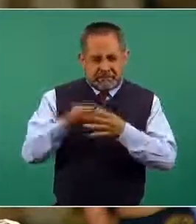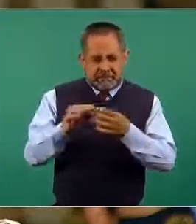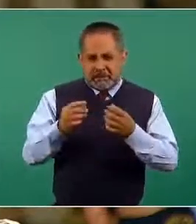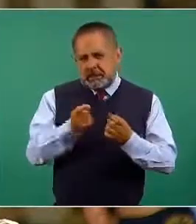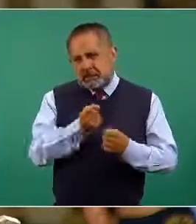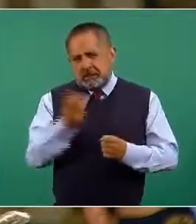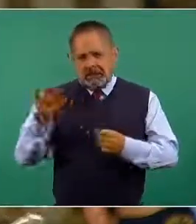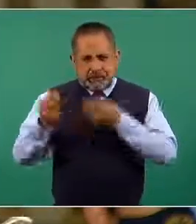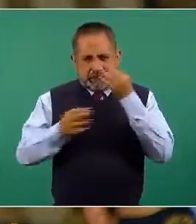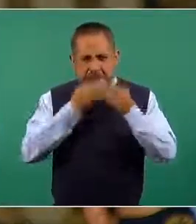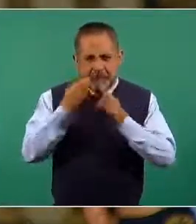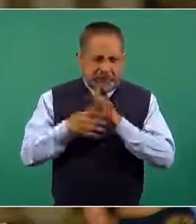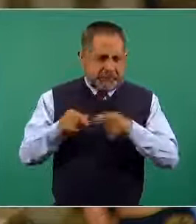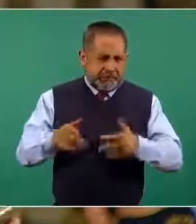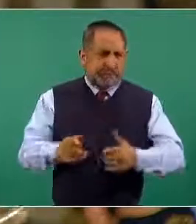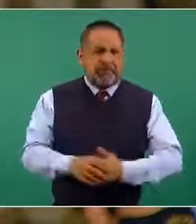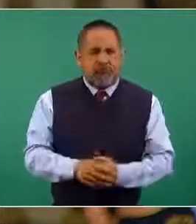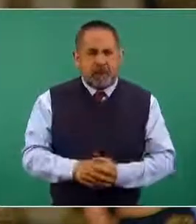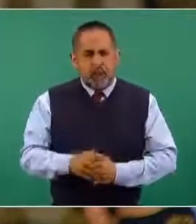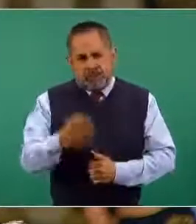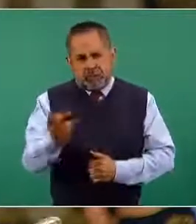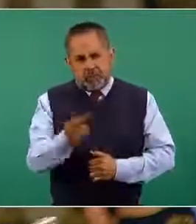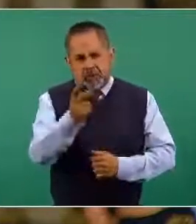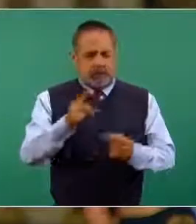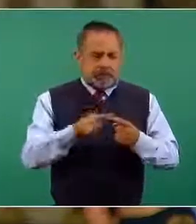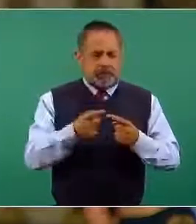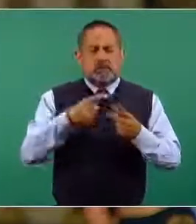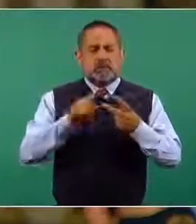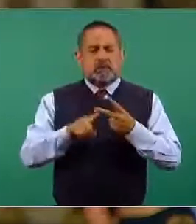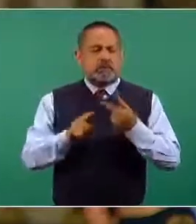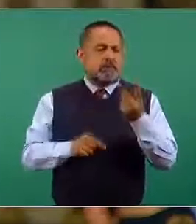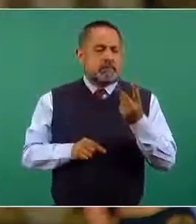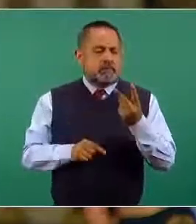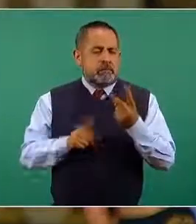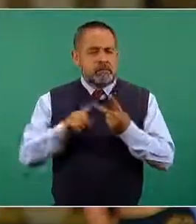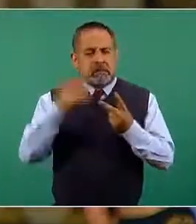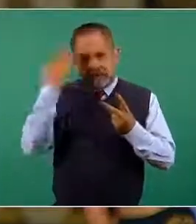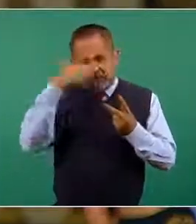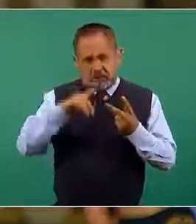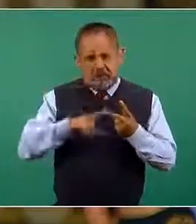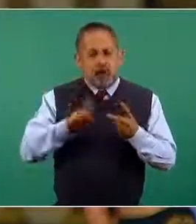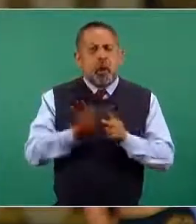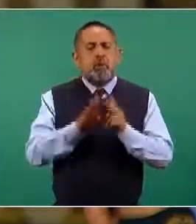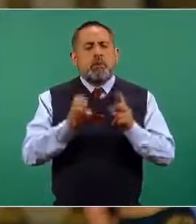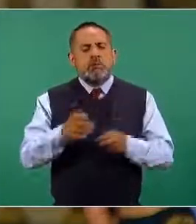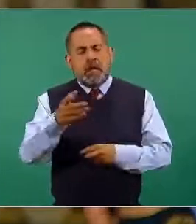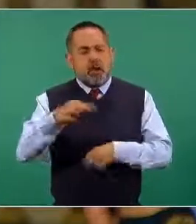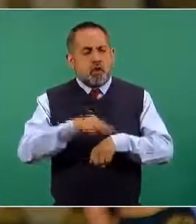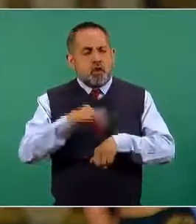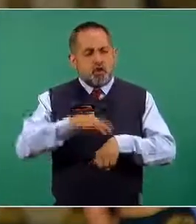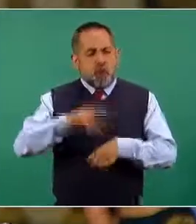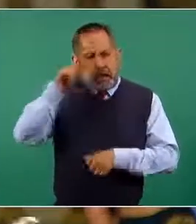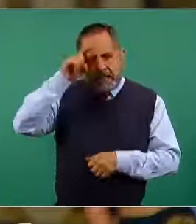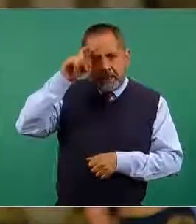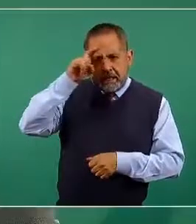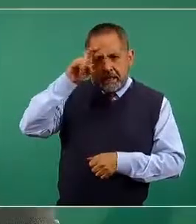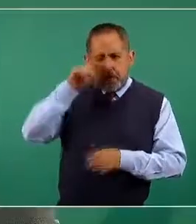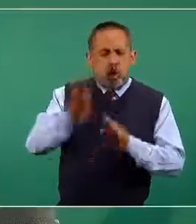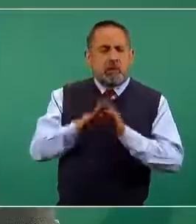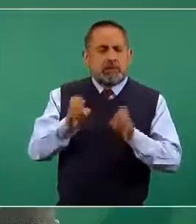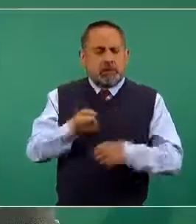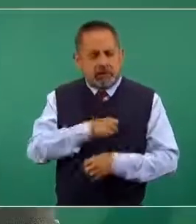algunas cuestiones aquí de internet. Esa era la primera. Y la segunda, bueno, saber cómo está el estado de salud del doctor Gatel,